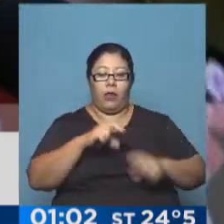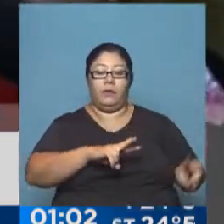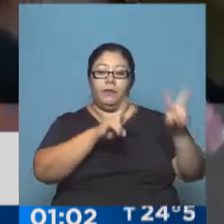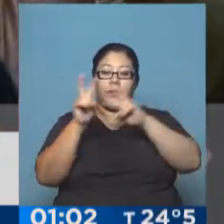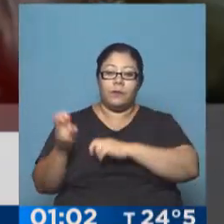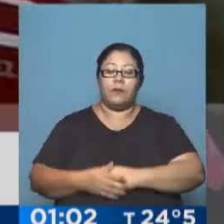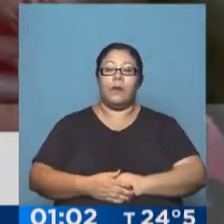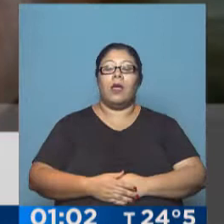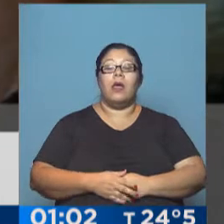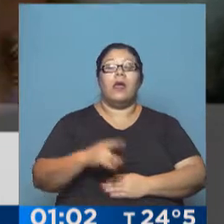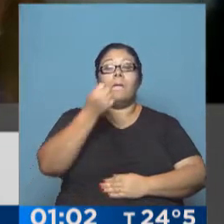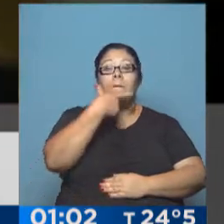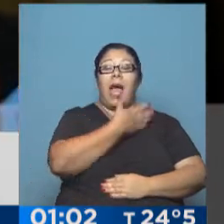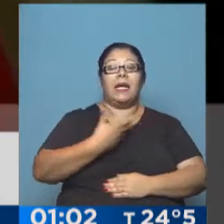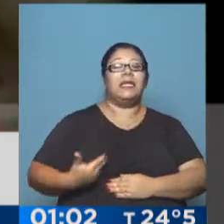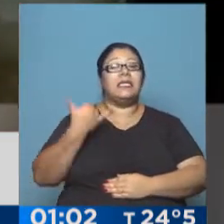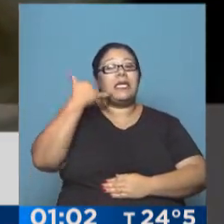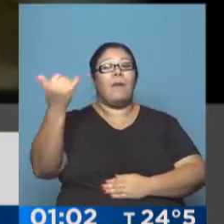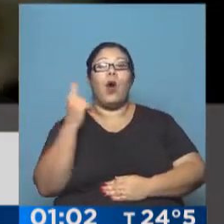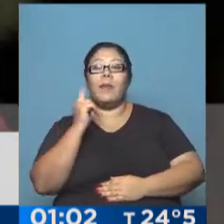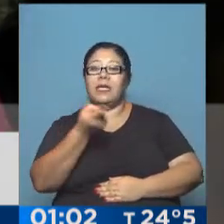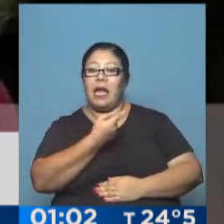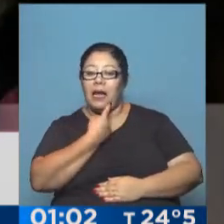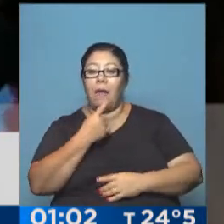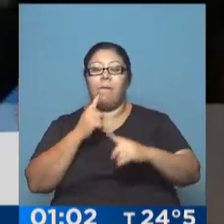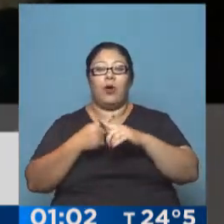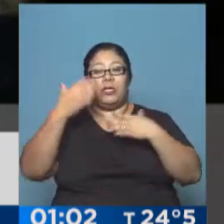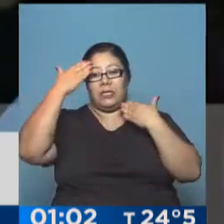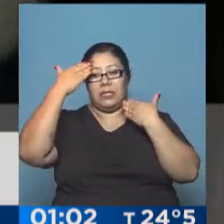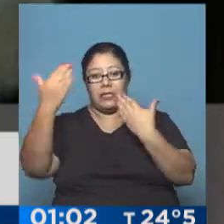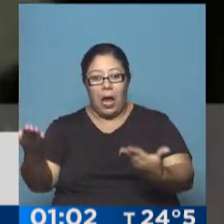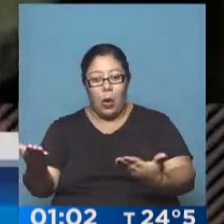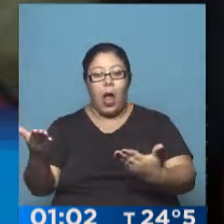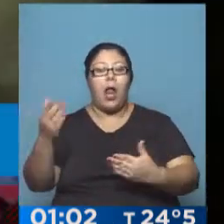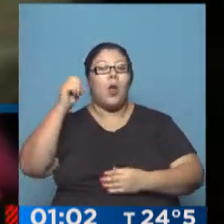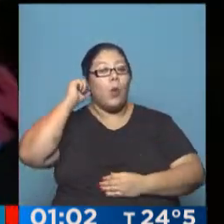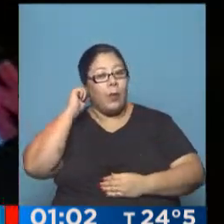la diva para saludarla por su cumpleaños pese a las críticas que recibió de la chiqui.